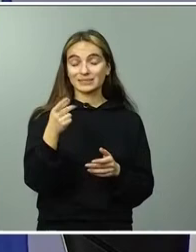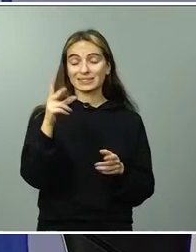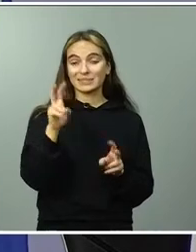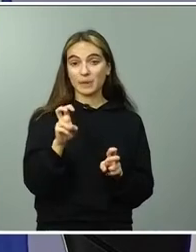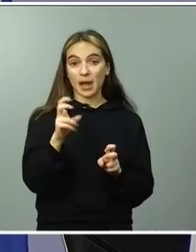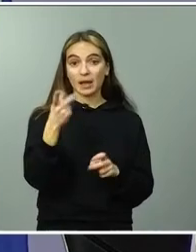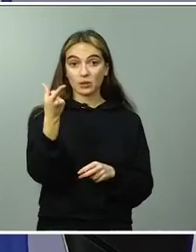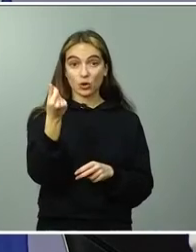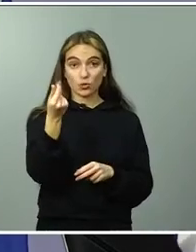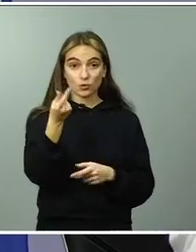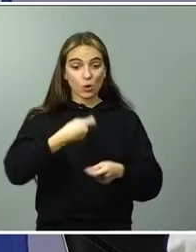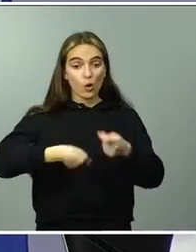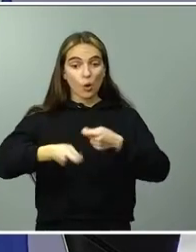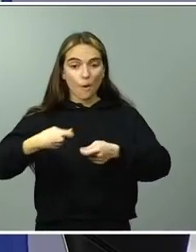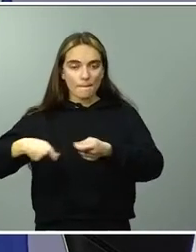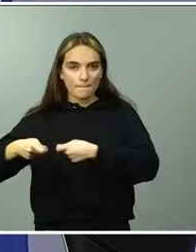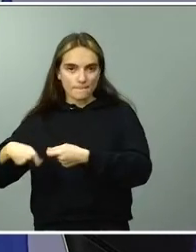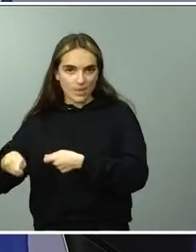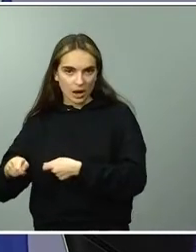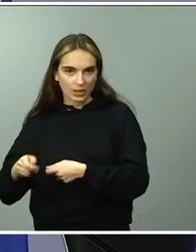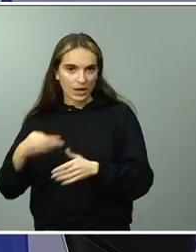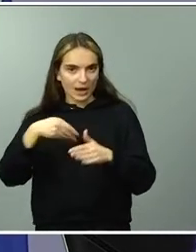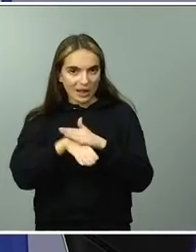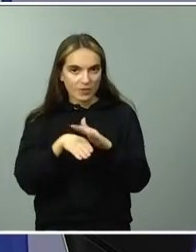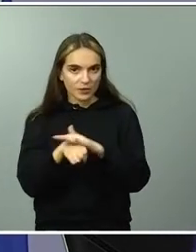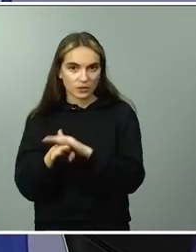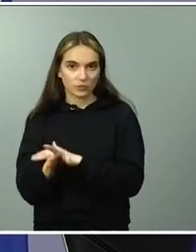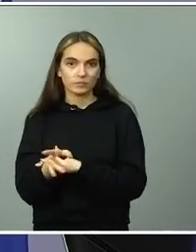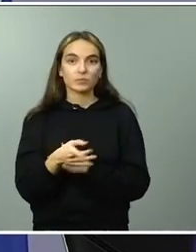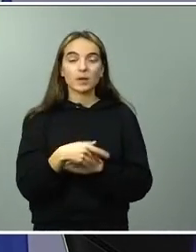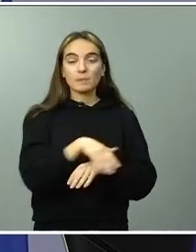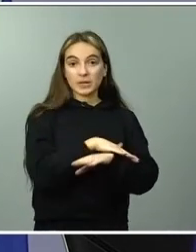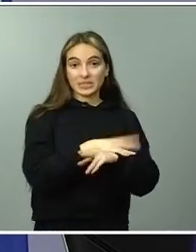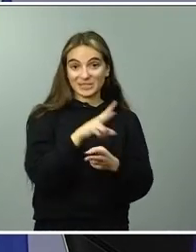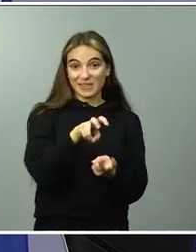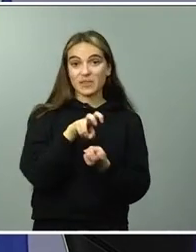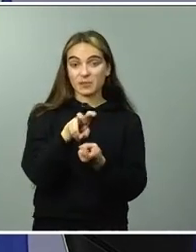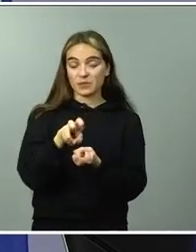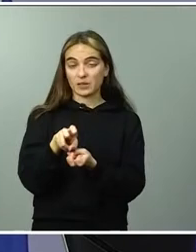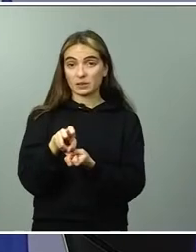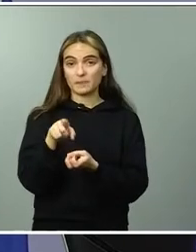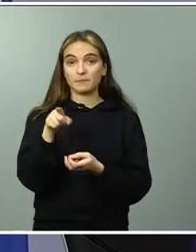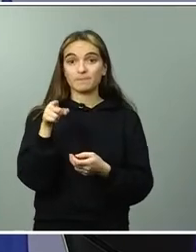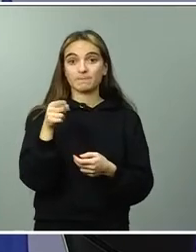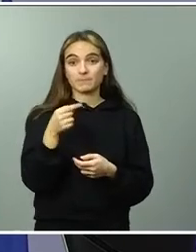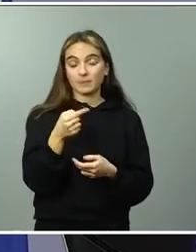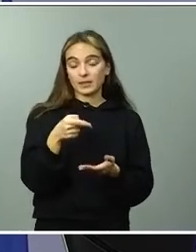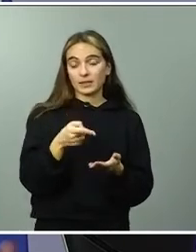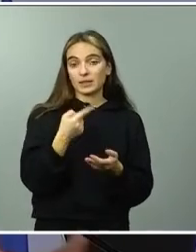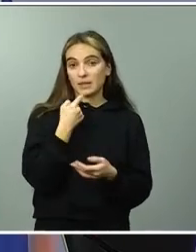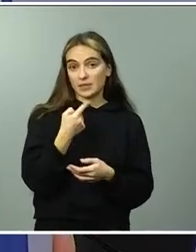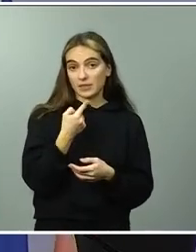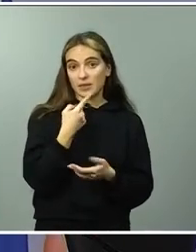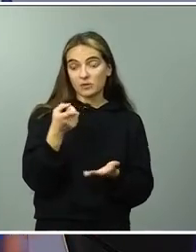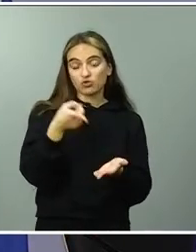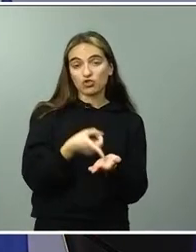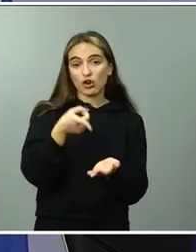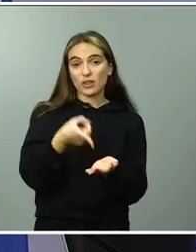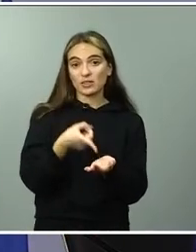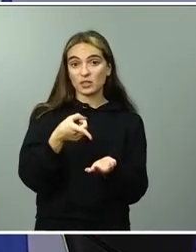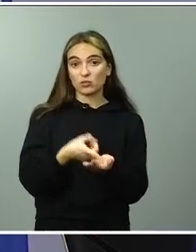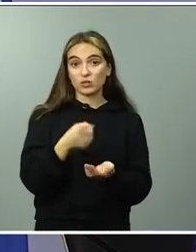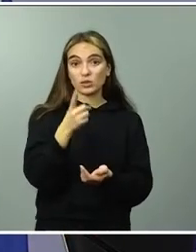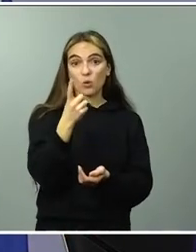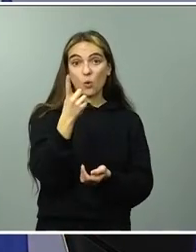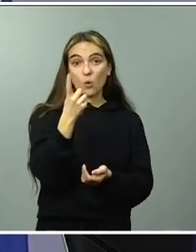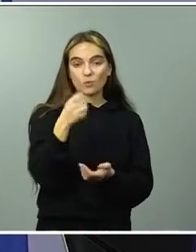mismo la ministra de Hacienda con esos números de más de un millón de solicitudes ya en este momento, solo en el recordatorio que he hecho de las